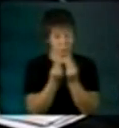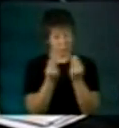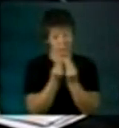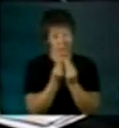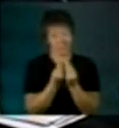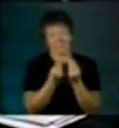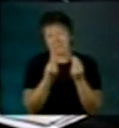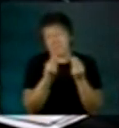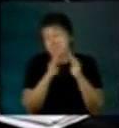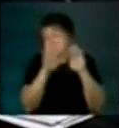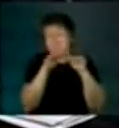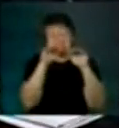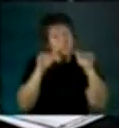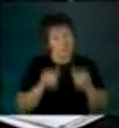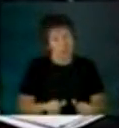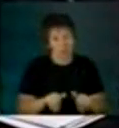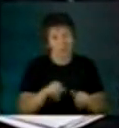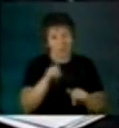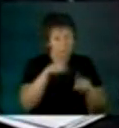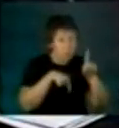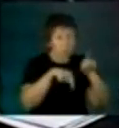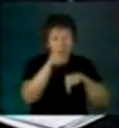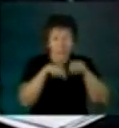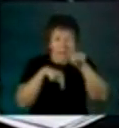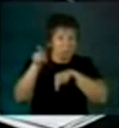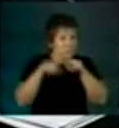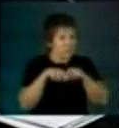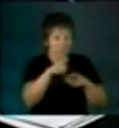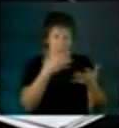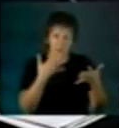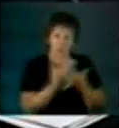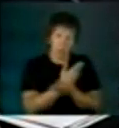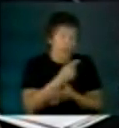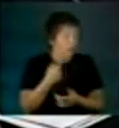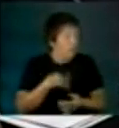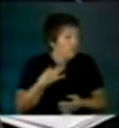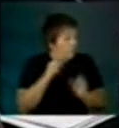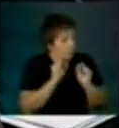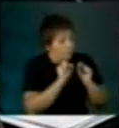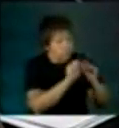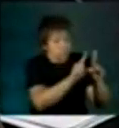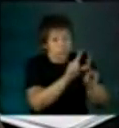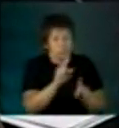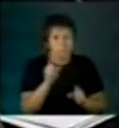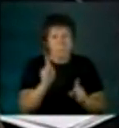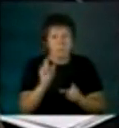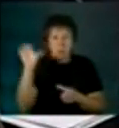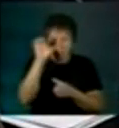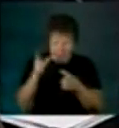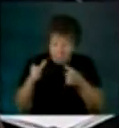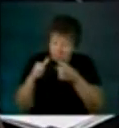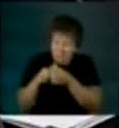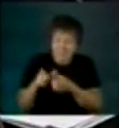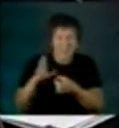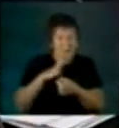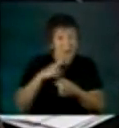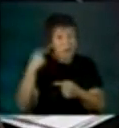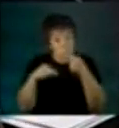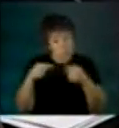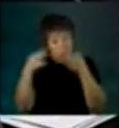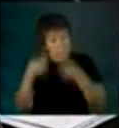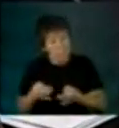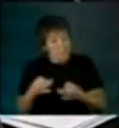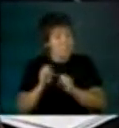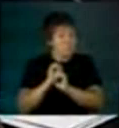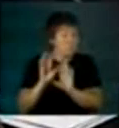Que la burocracia tiene vida propia, que la macroeconomía tiene reglas ingratas,